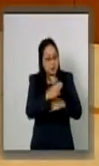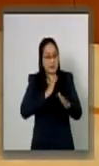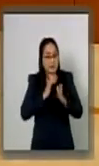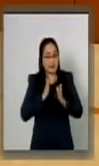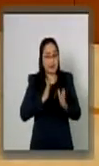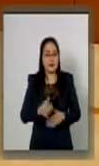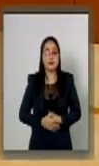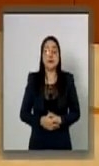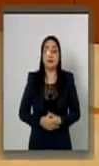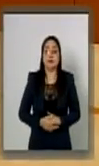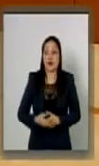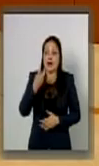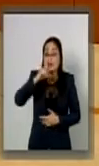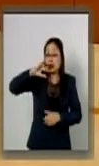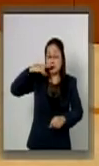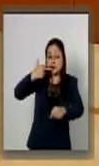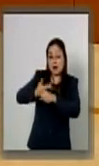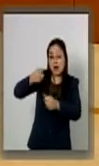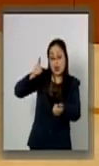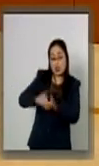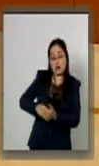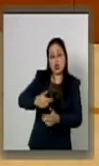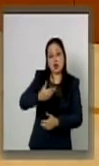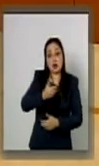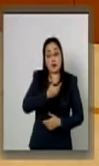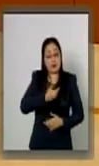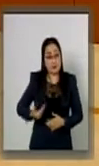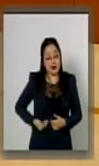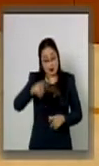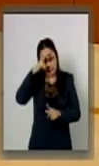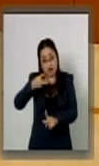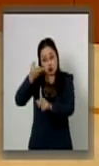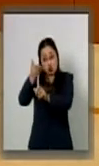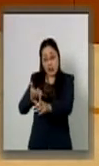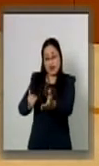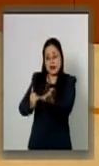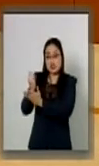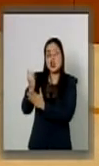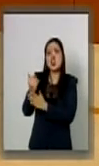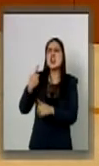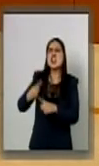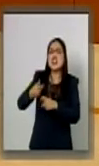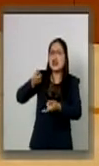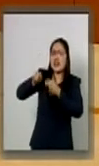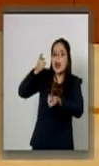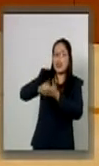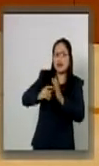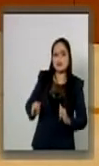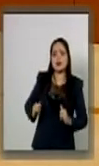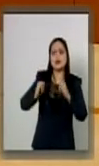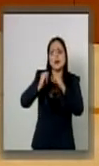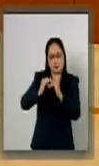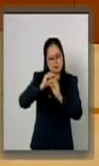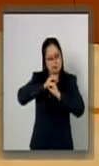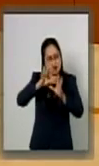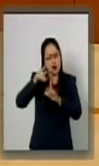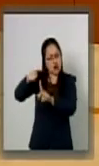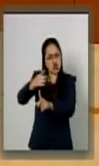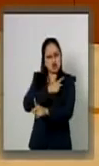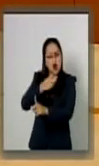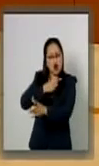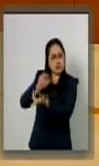que dicha atribución del Ejecutivo estará sometida a controles institucionales que garanticen